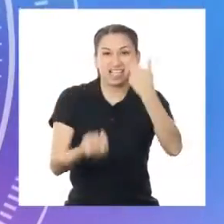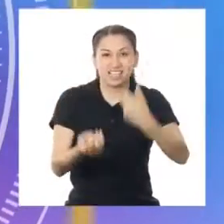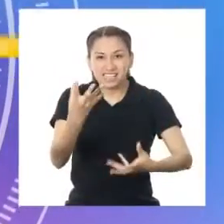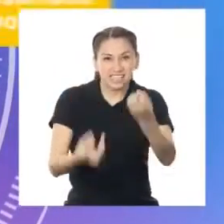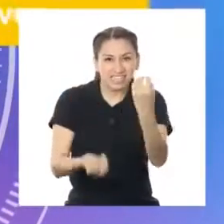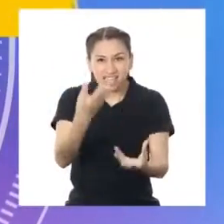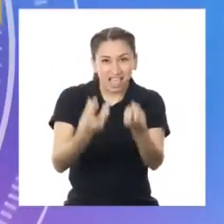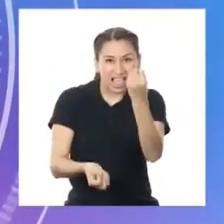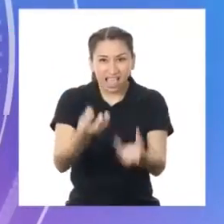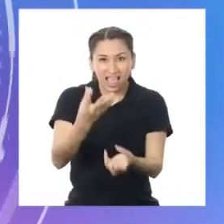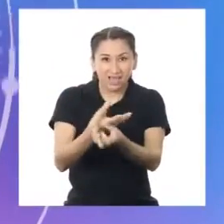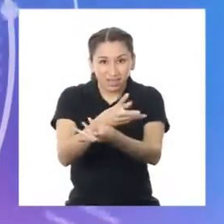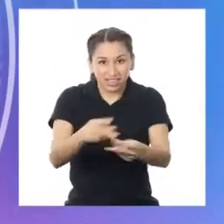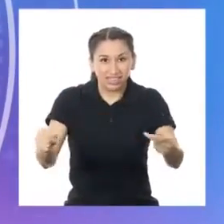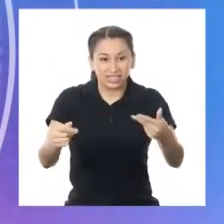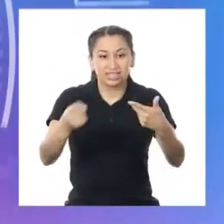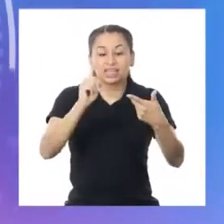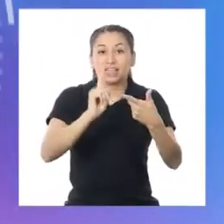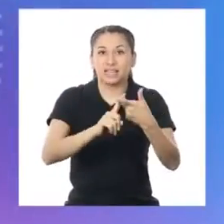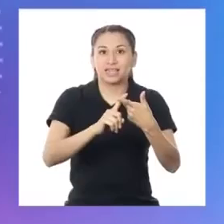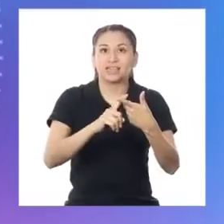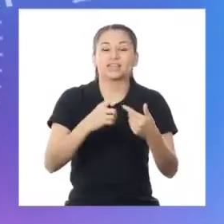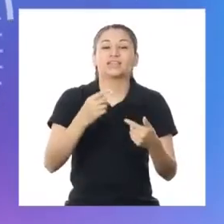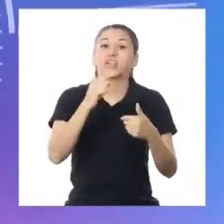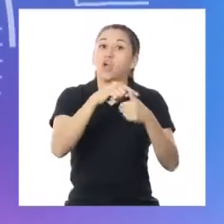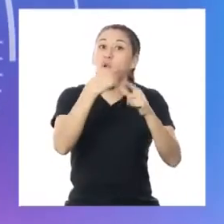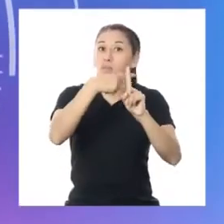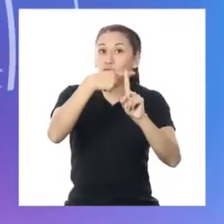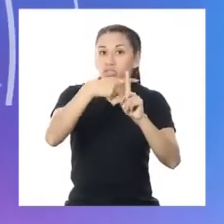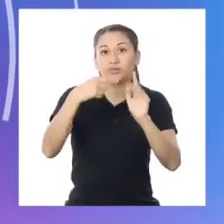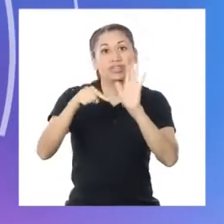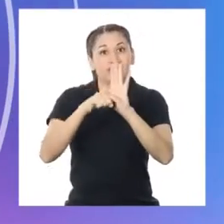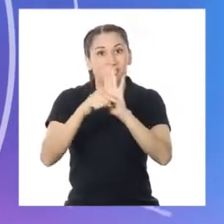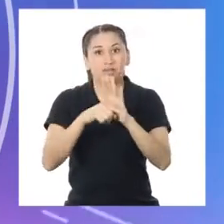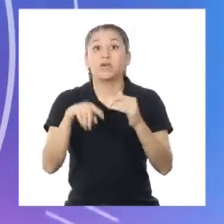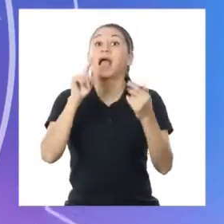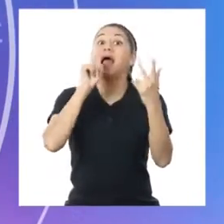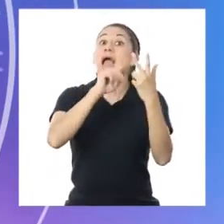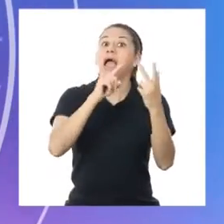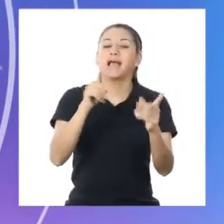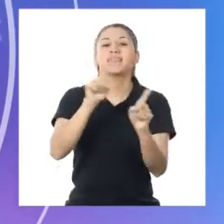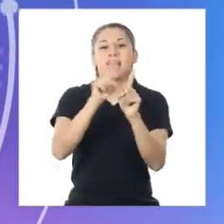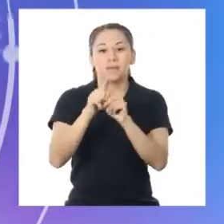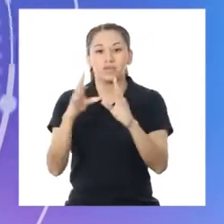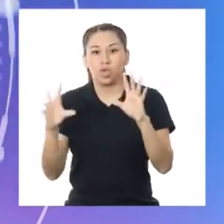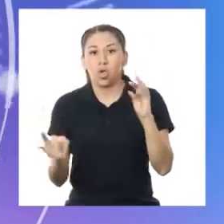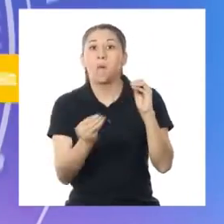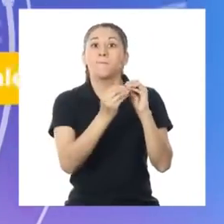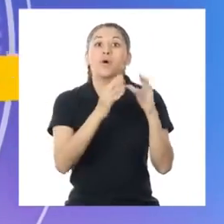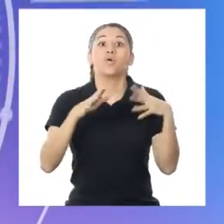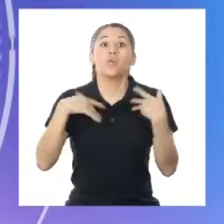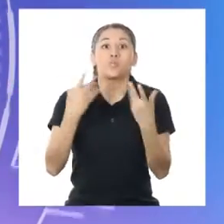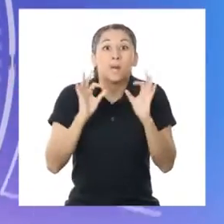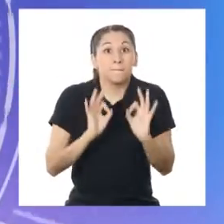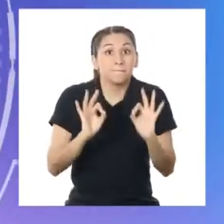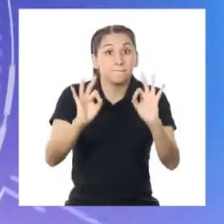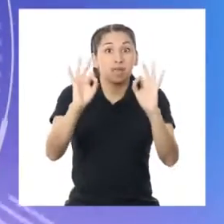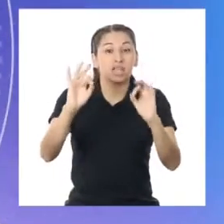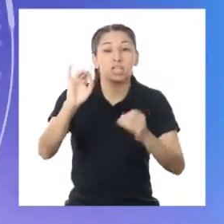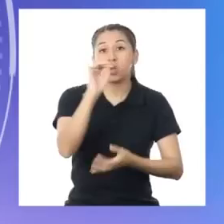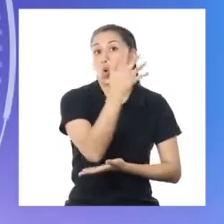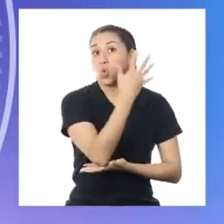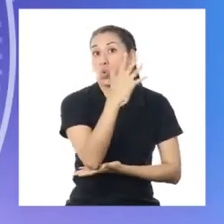agrícola y cómo afecta a la biodiversidad. ¡Ah! ¡En ese cuadro falta que pueda causar incendios